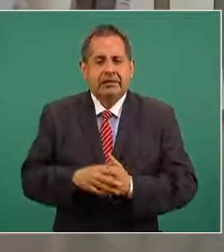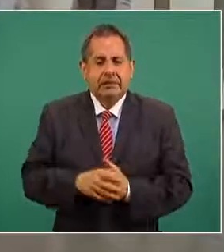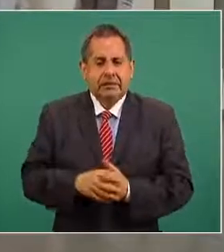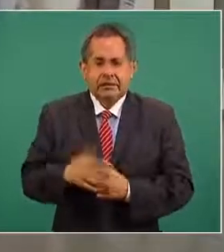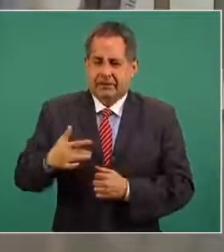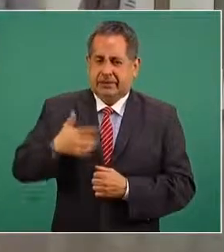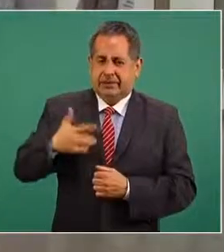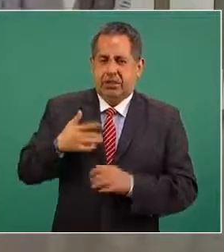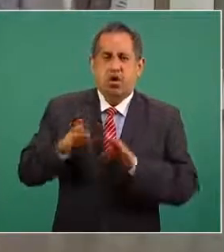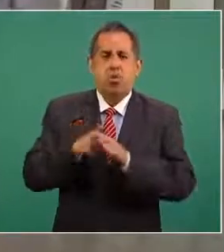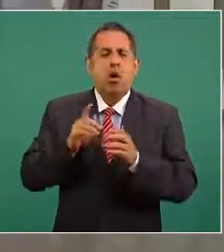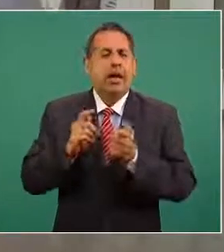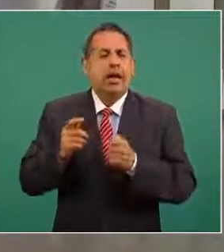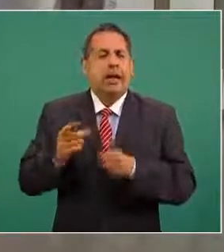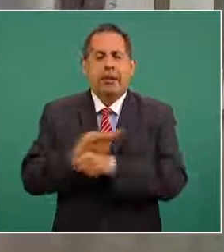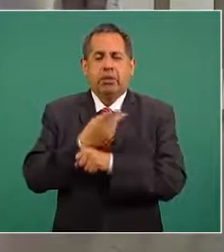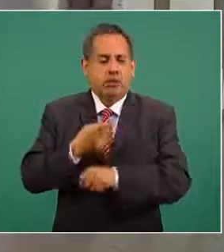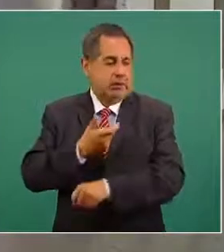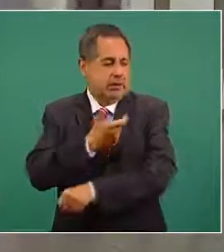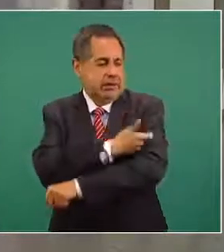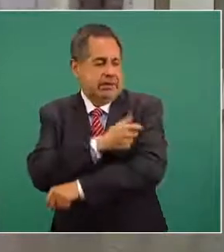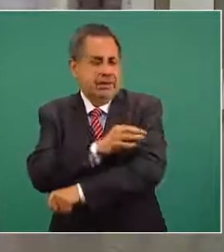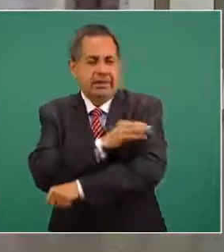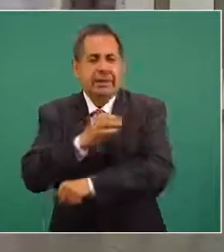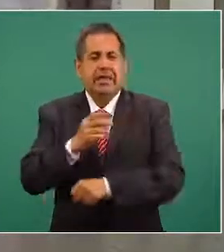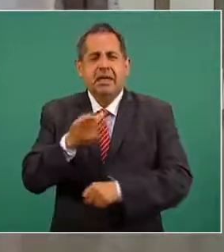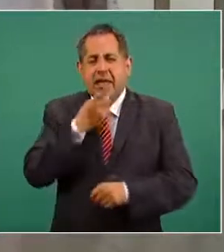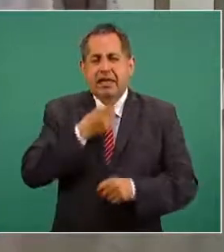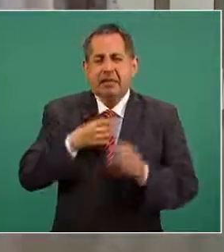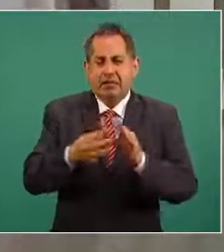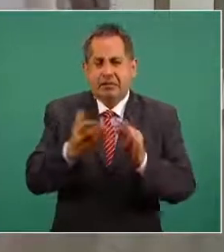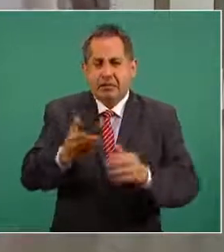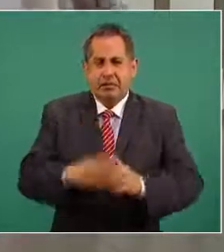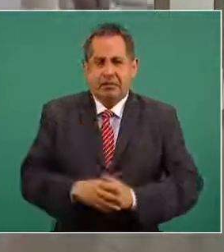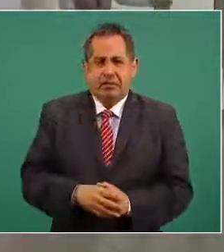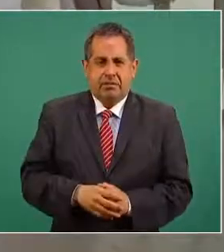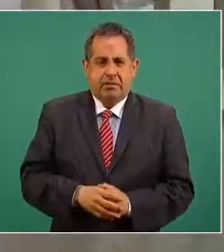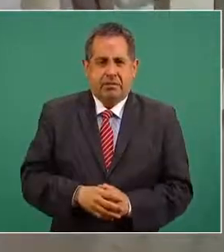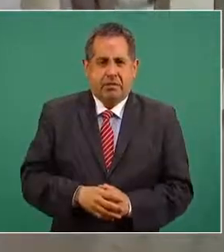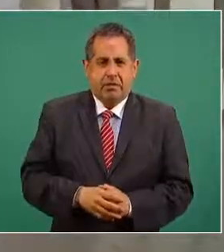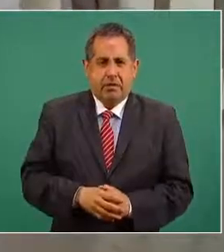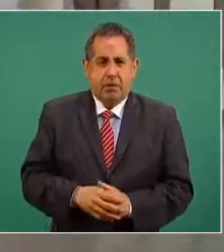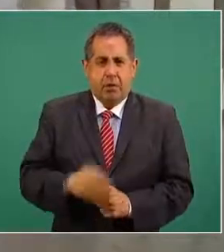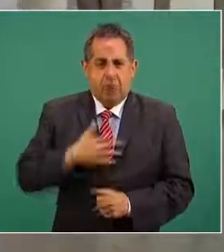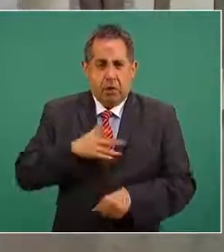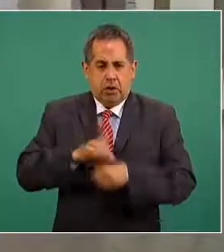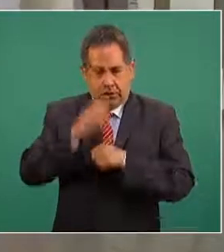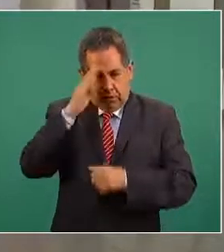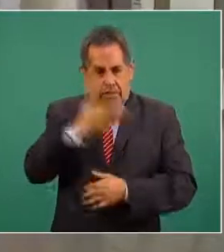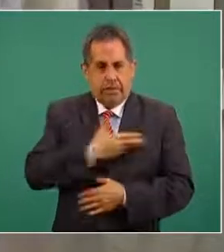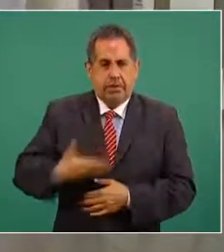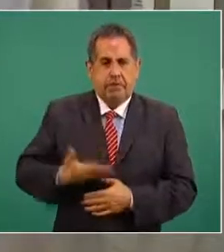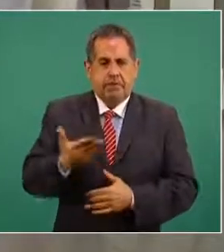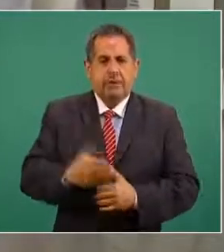impresión acerca de la vacuna que se le está otorgando a ellos en esta ocasión buenos días señor presidente